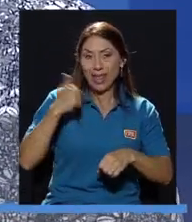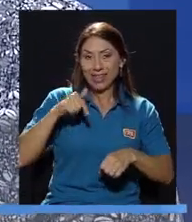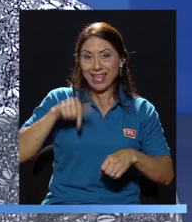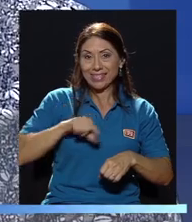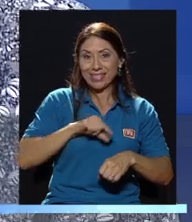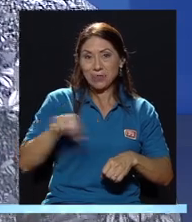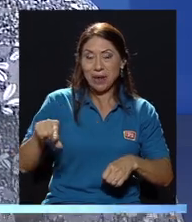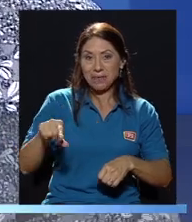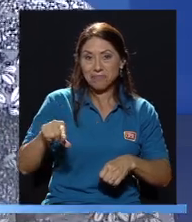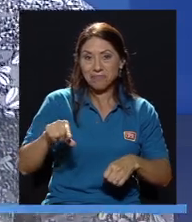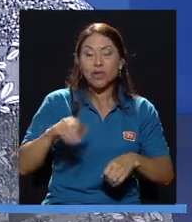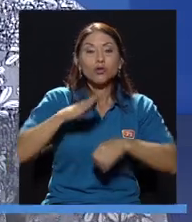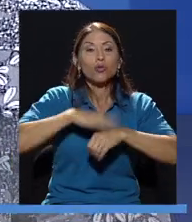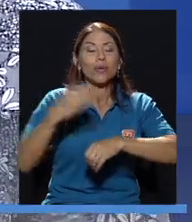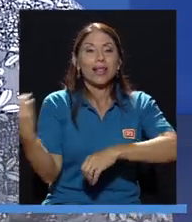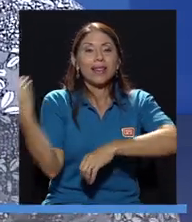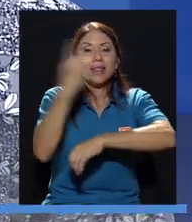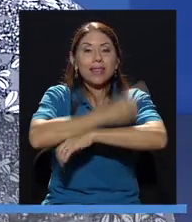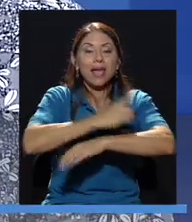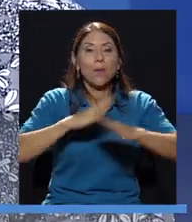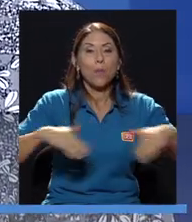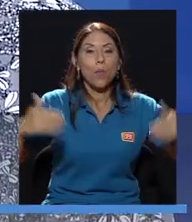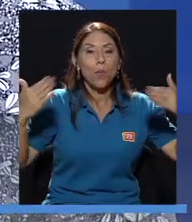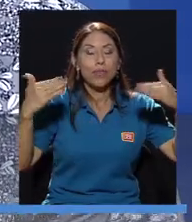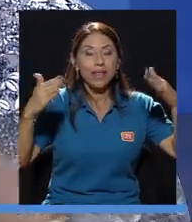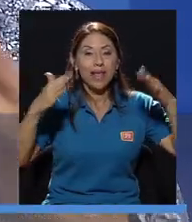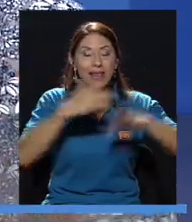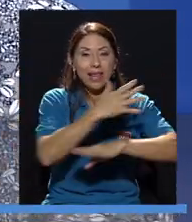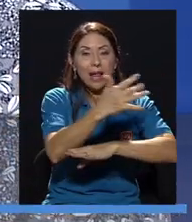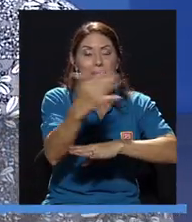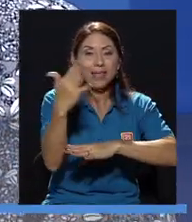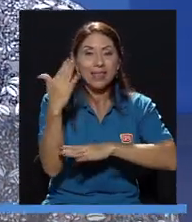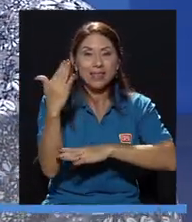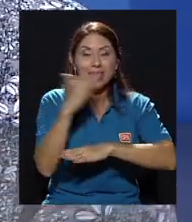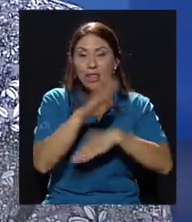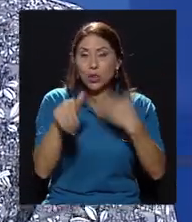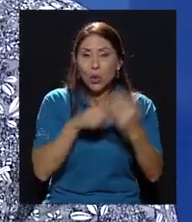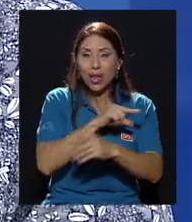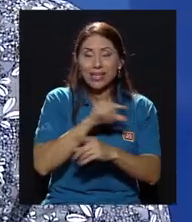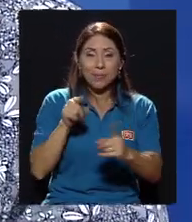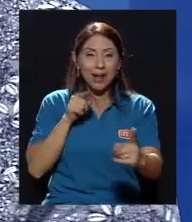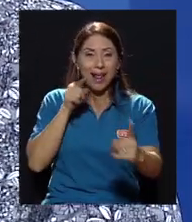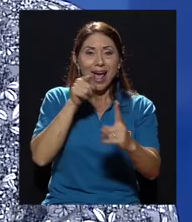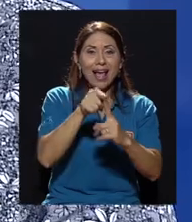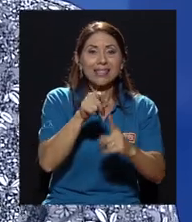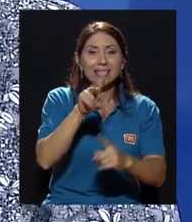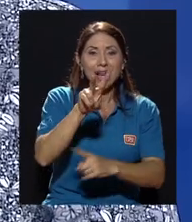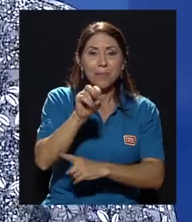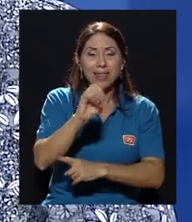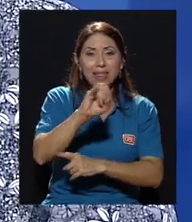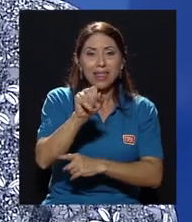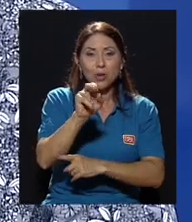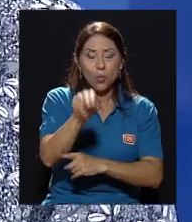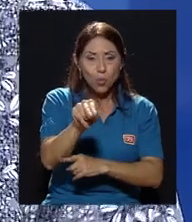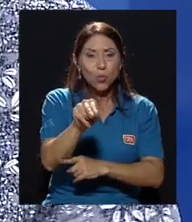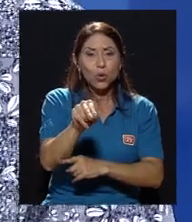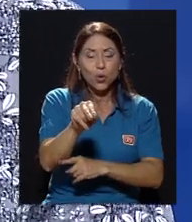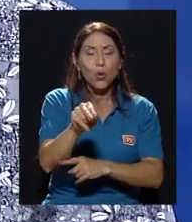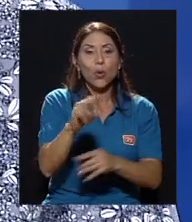realizó durante esta semana en relación precisamente con el Día Mundial del Ambiente y con toda la semana hasta el 20 de junio, me dice Cintia, que se